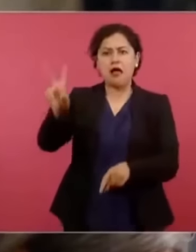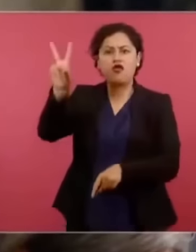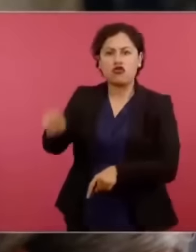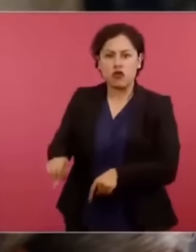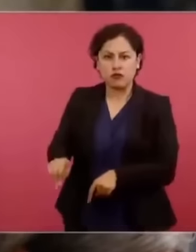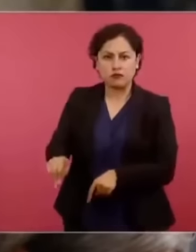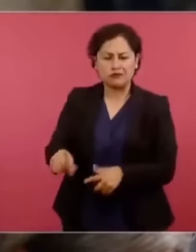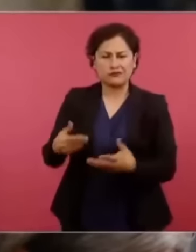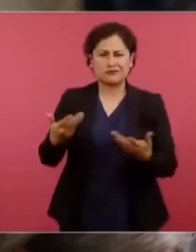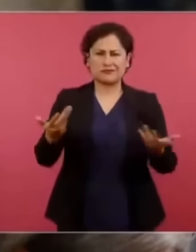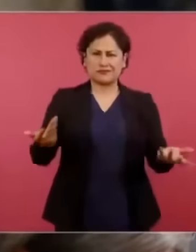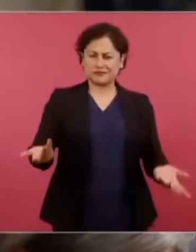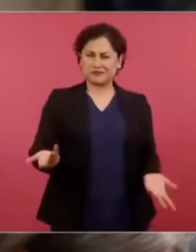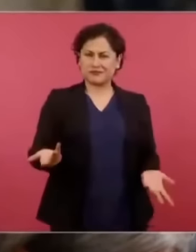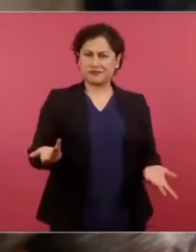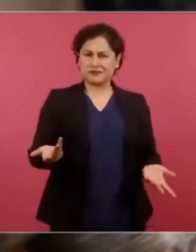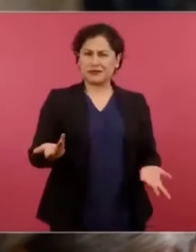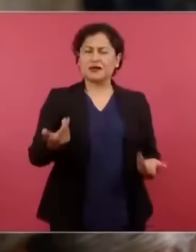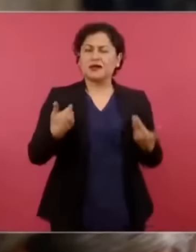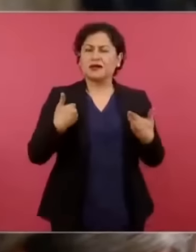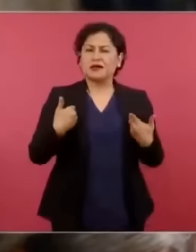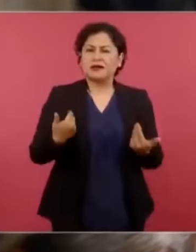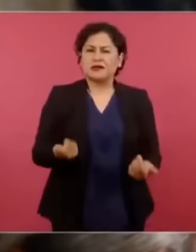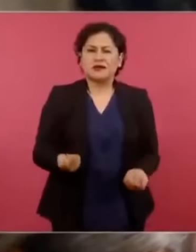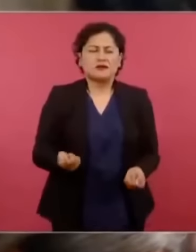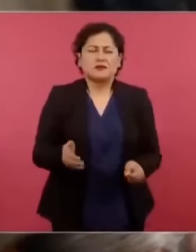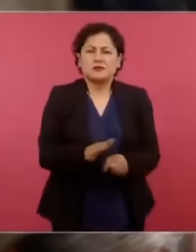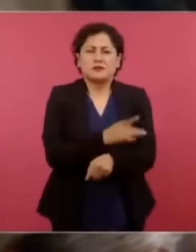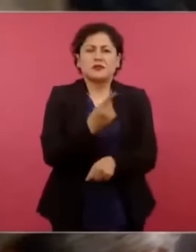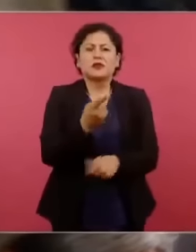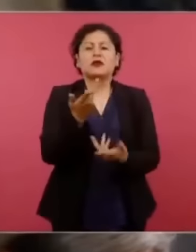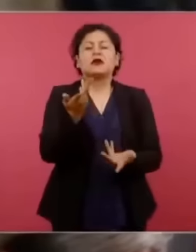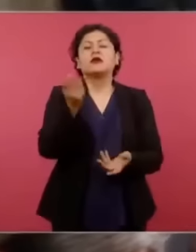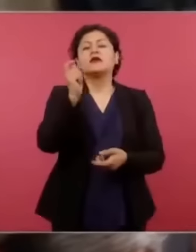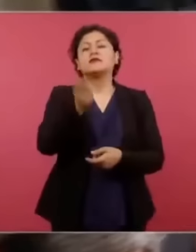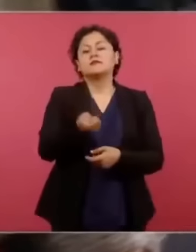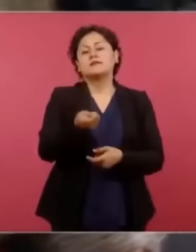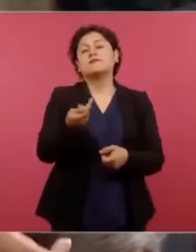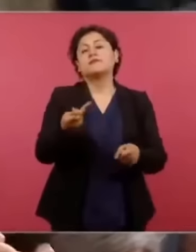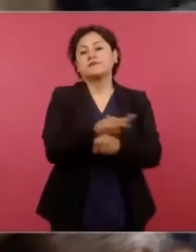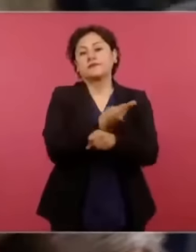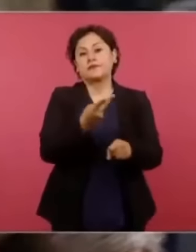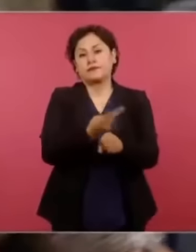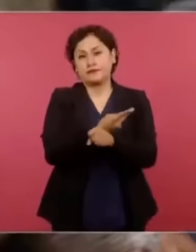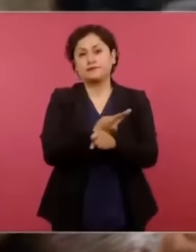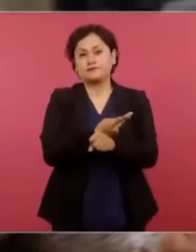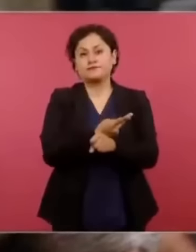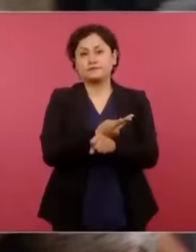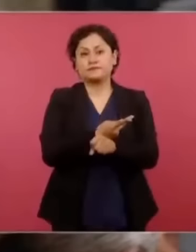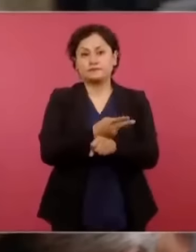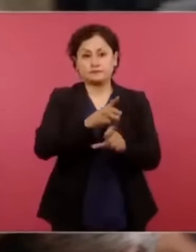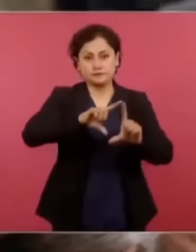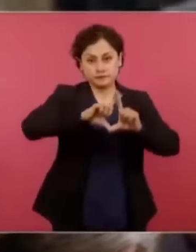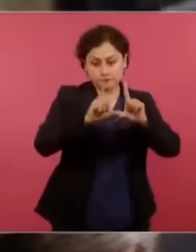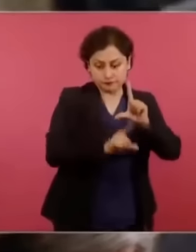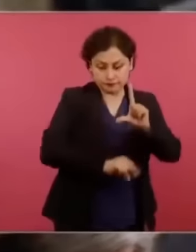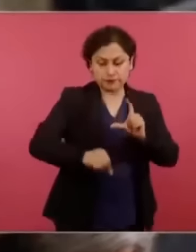ahorita me parece que está muy claro cómo actúa en este caso la parte más conservadora del país,